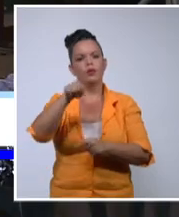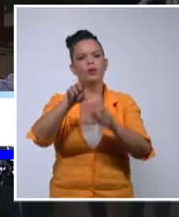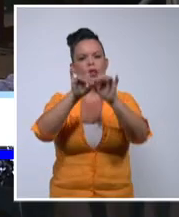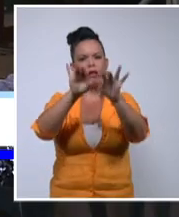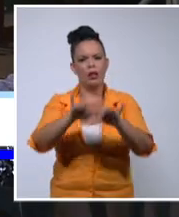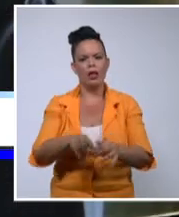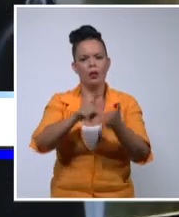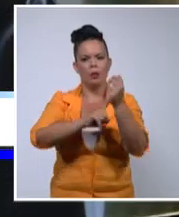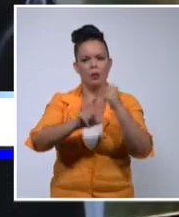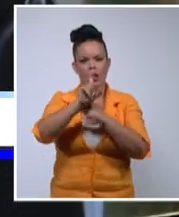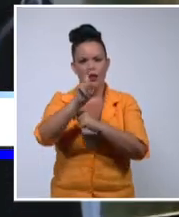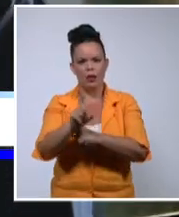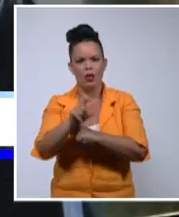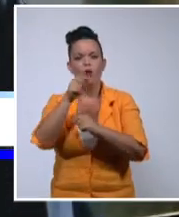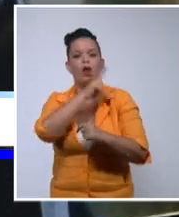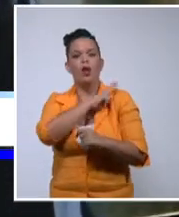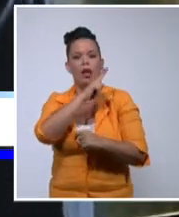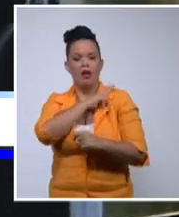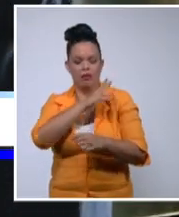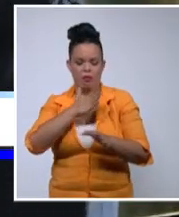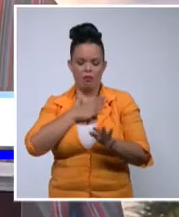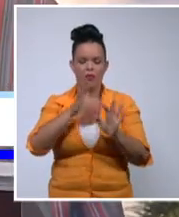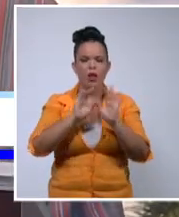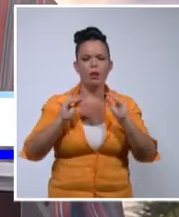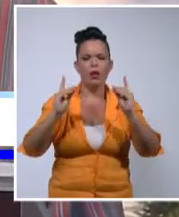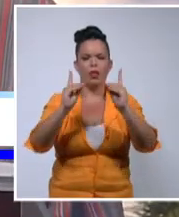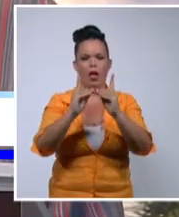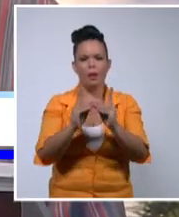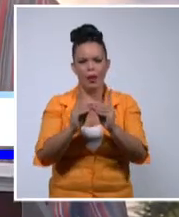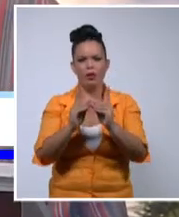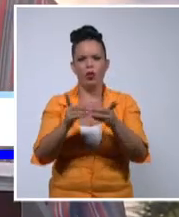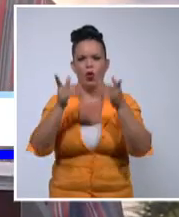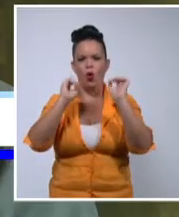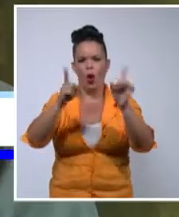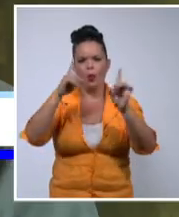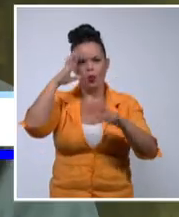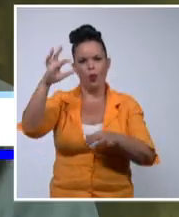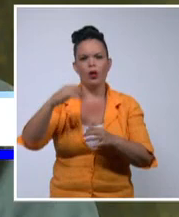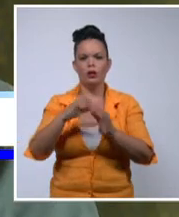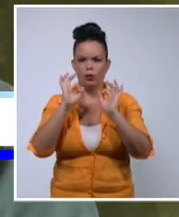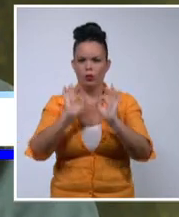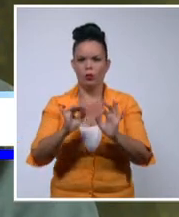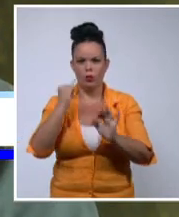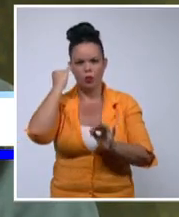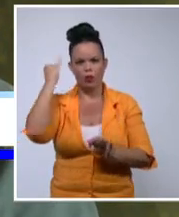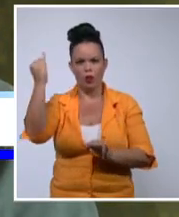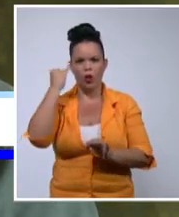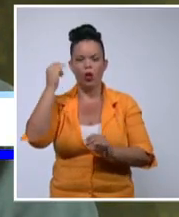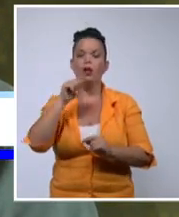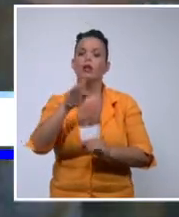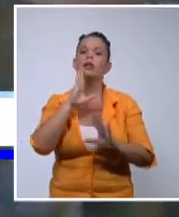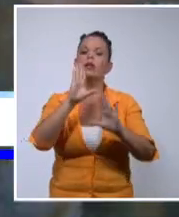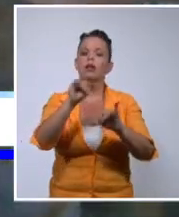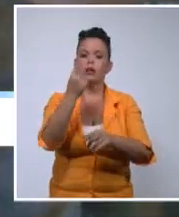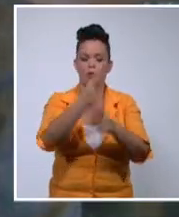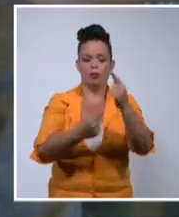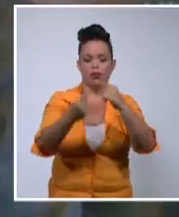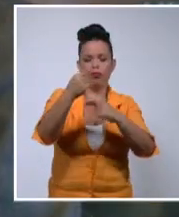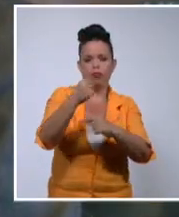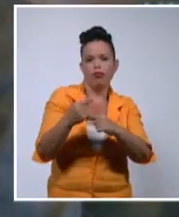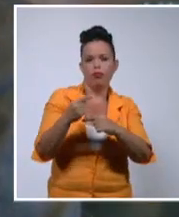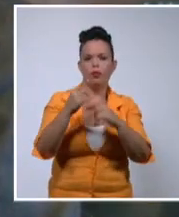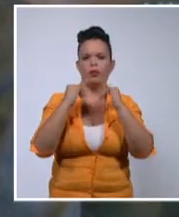Comité Central del Partido y jefe de su departamento ideológico, Víctor Gauté López, destacó que el principal espacio informativo de la